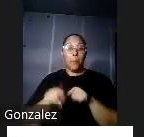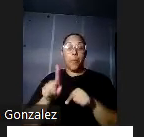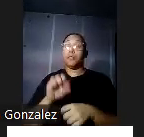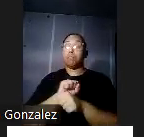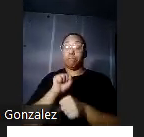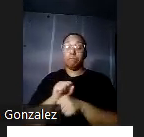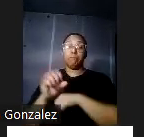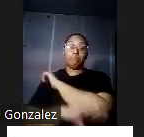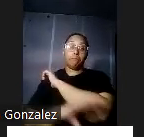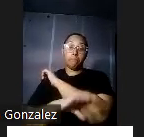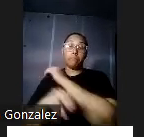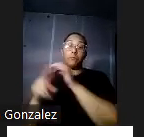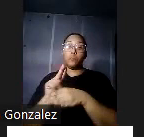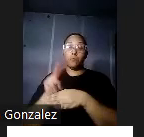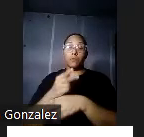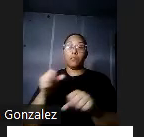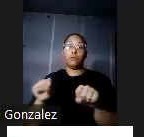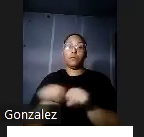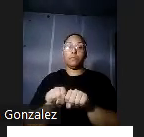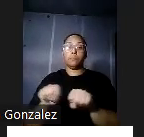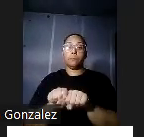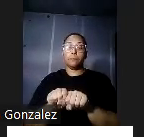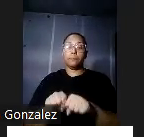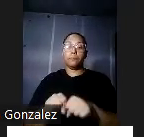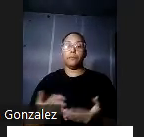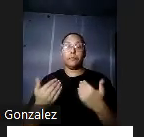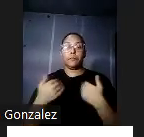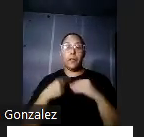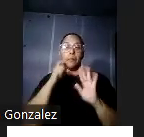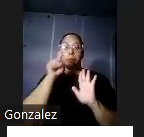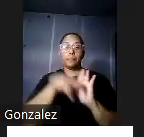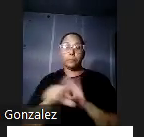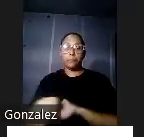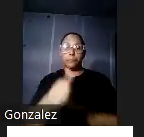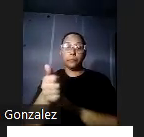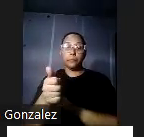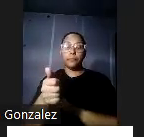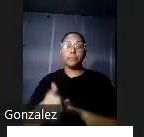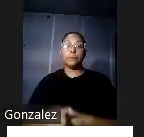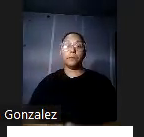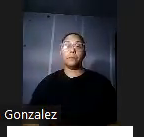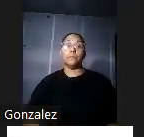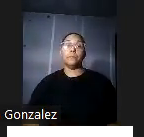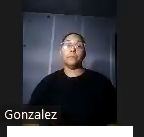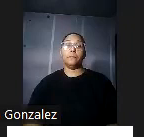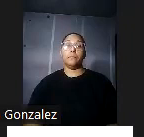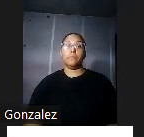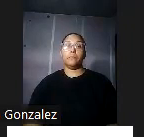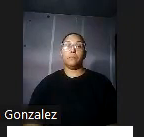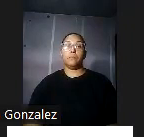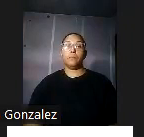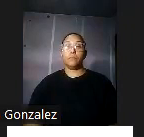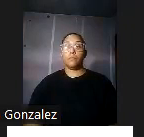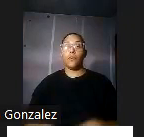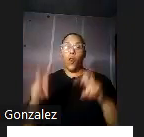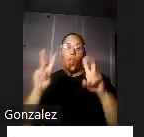pues utilizaron zapatos aquí tenemos otra fotografía de como yo la titula entre